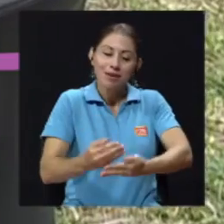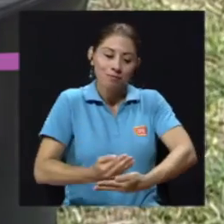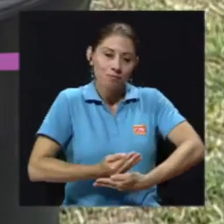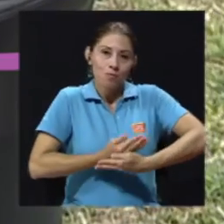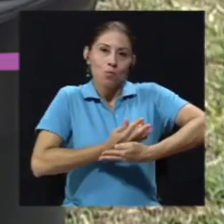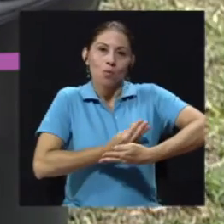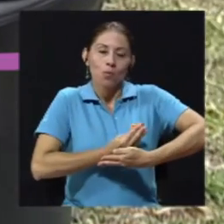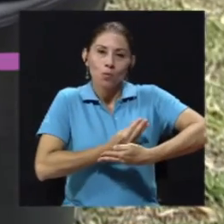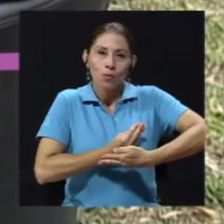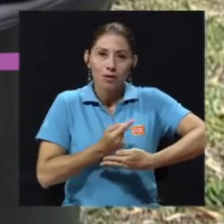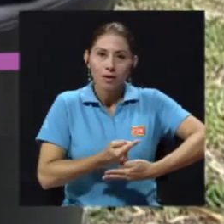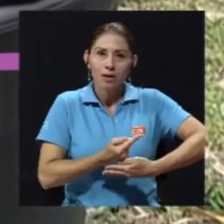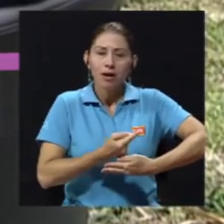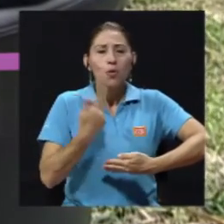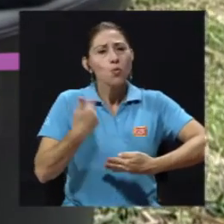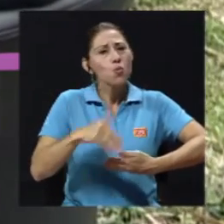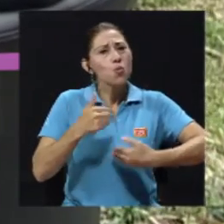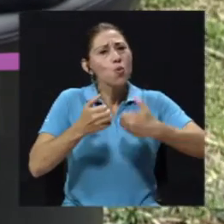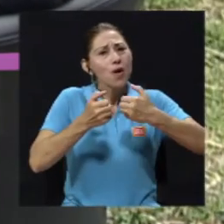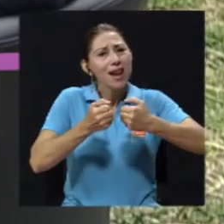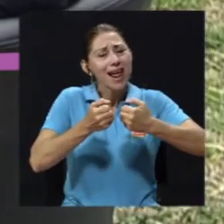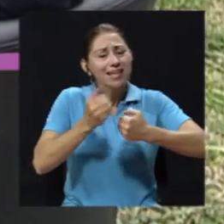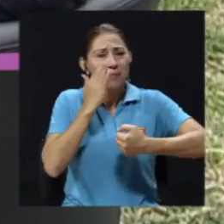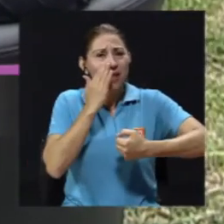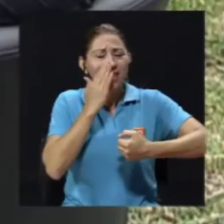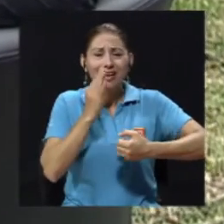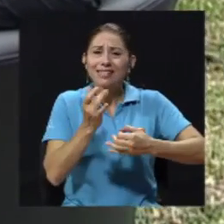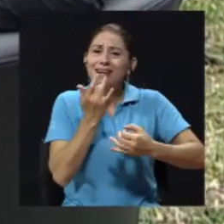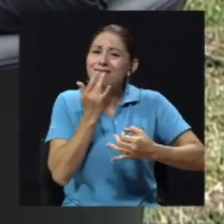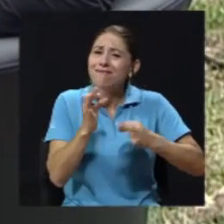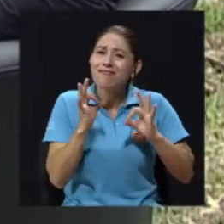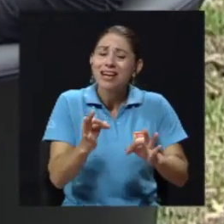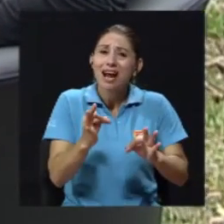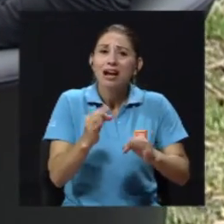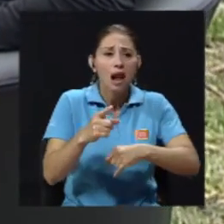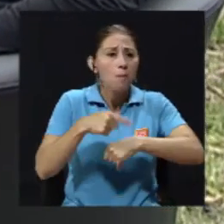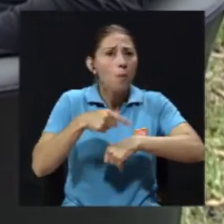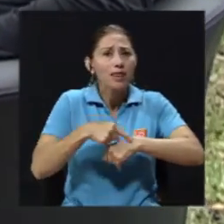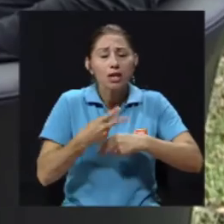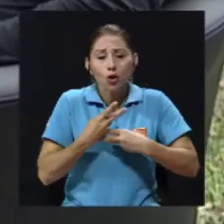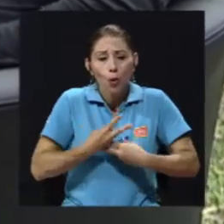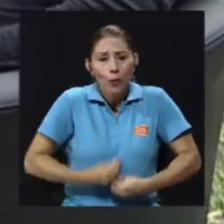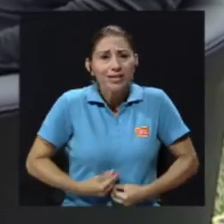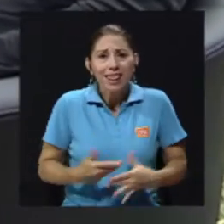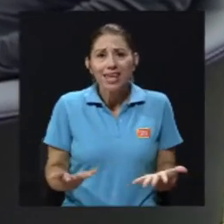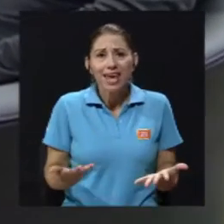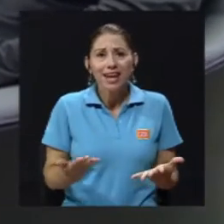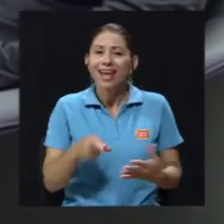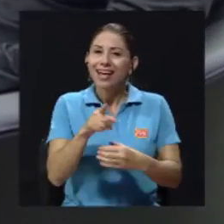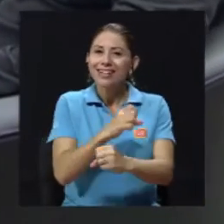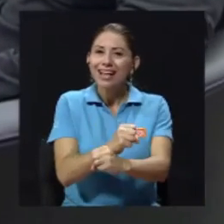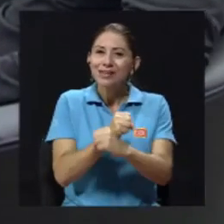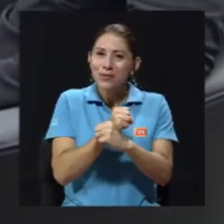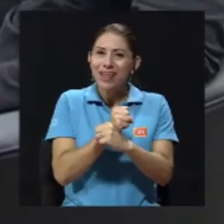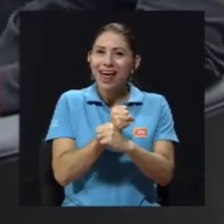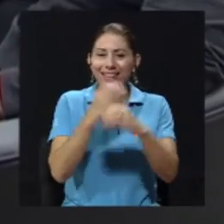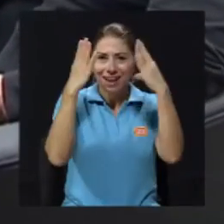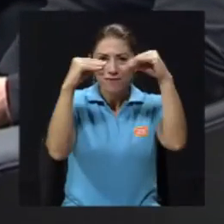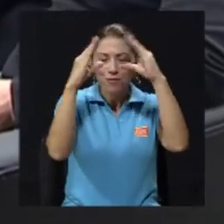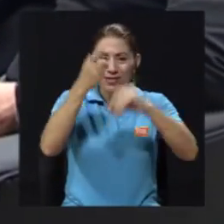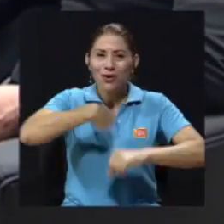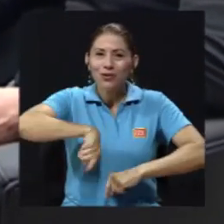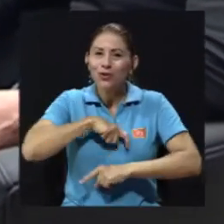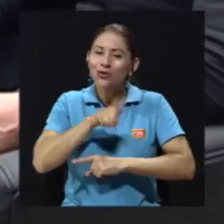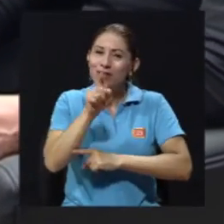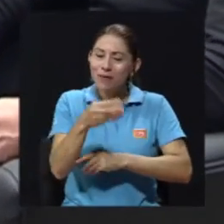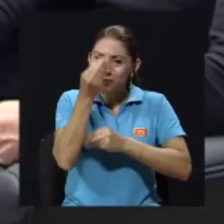rica en alimento esa lechita que al momentito se digiere. Y esa es la seguridad y la información que tenemos